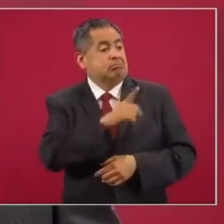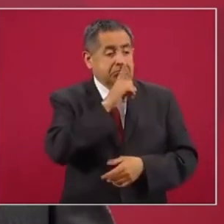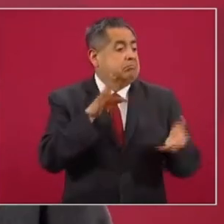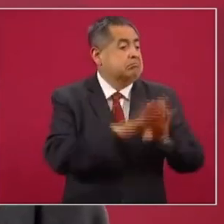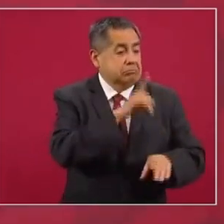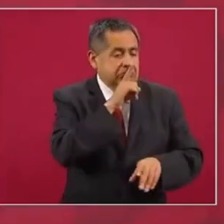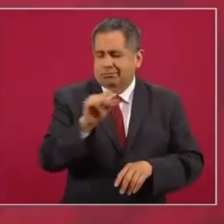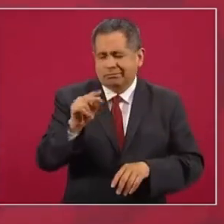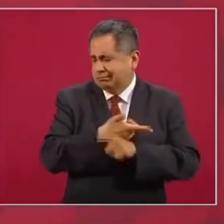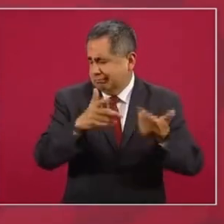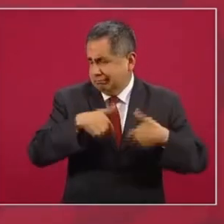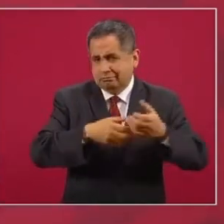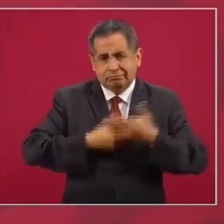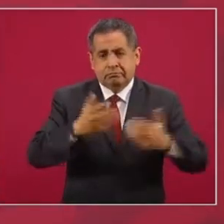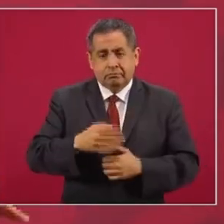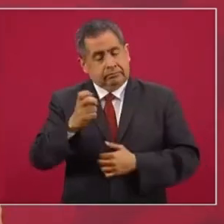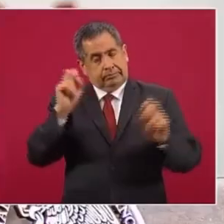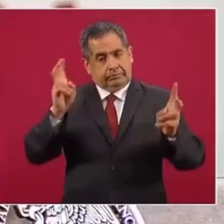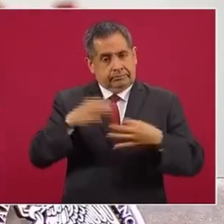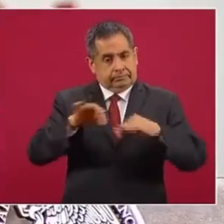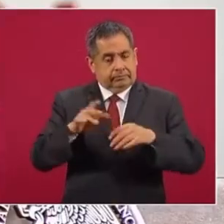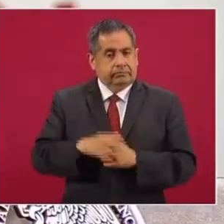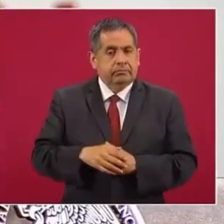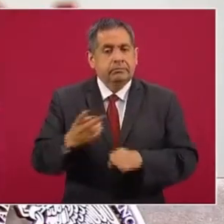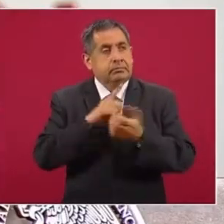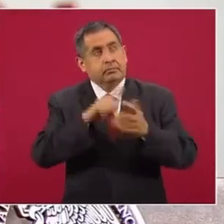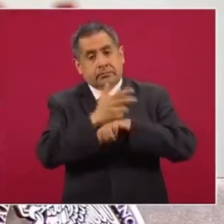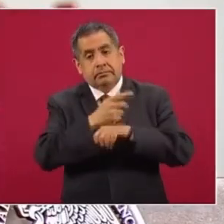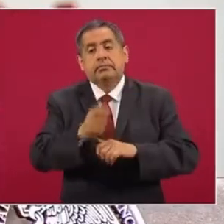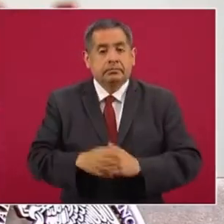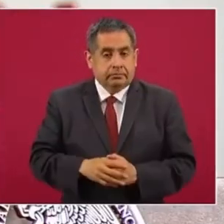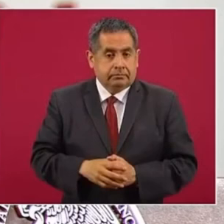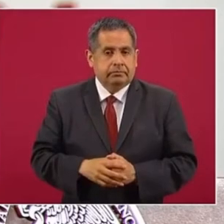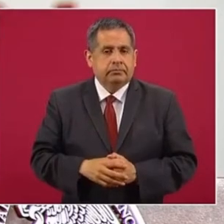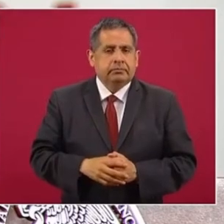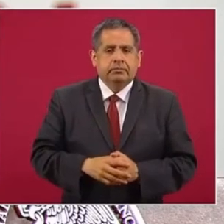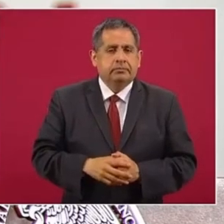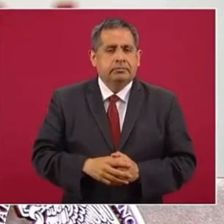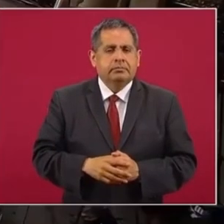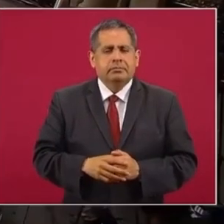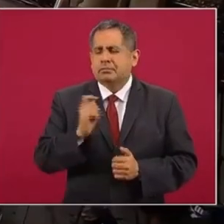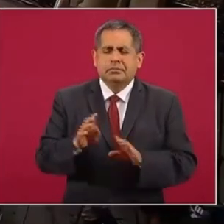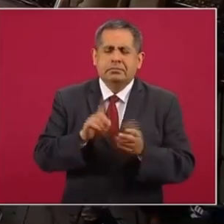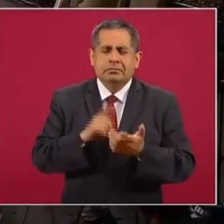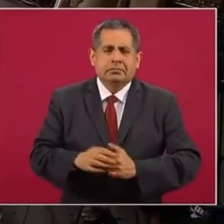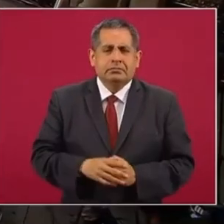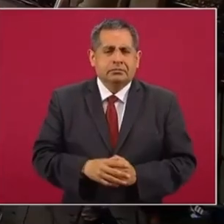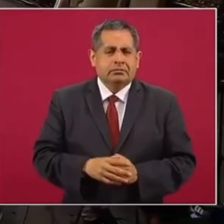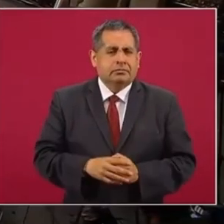Libertad. Ese es otro tema que muy interesante, ¿eh? De lo que está pasando en Estados Unidos. ¿Cómo es eso?